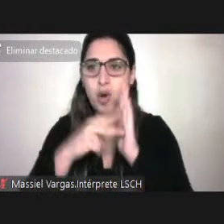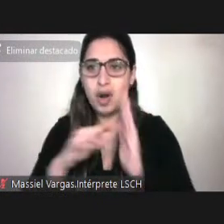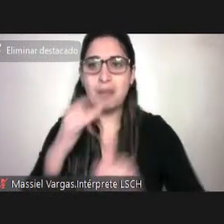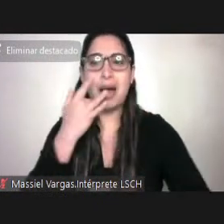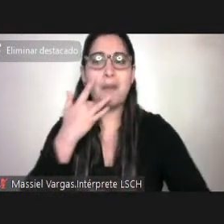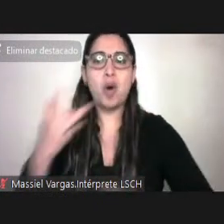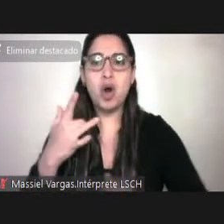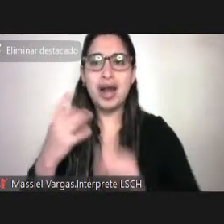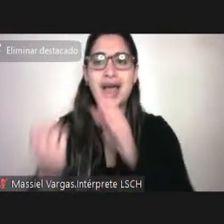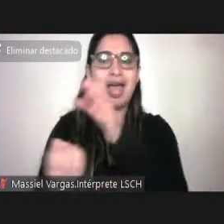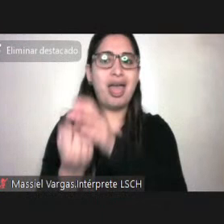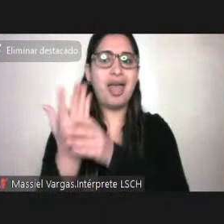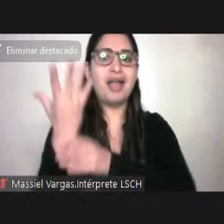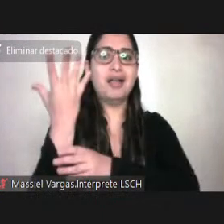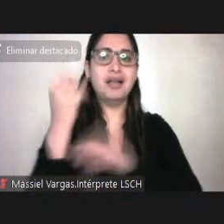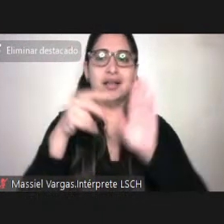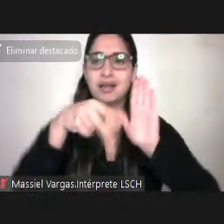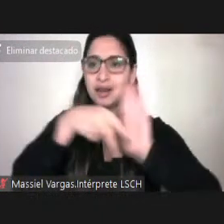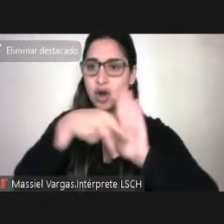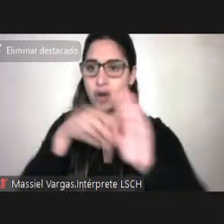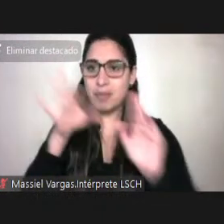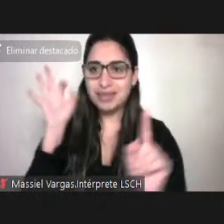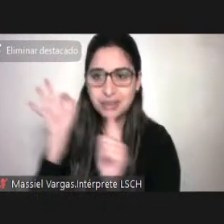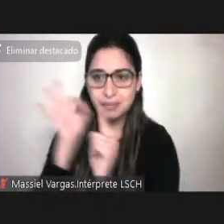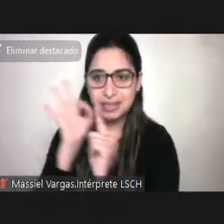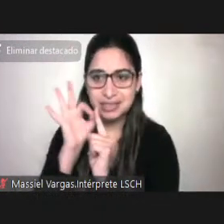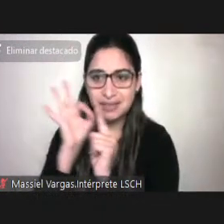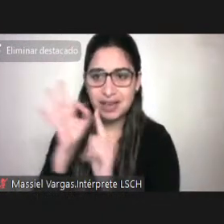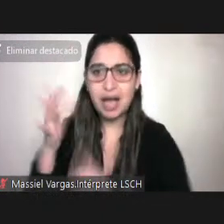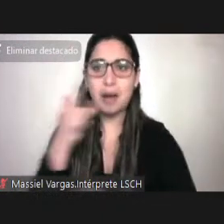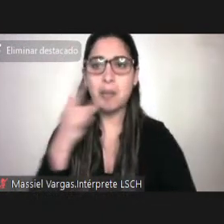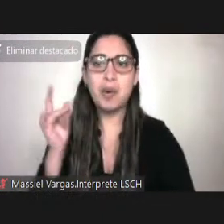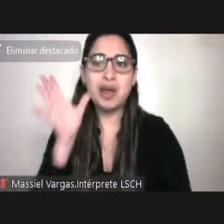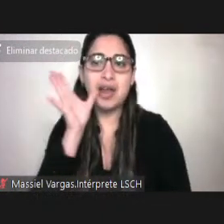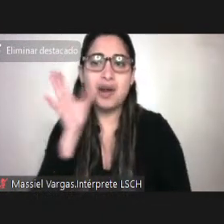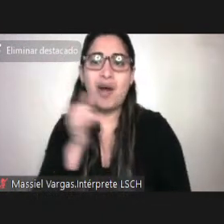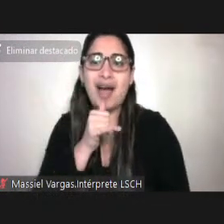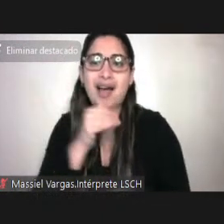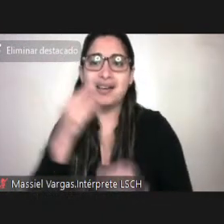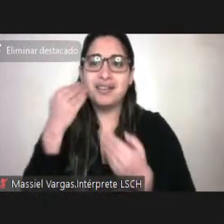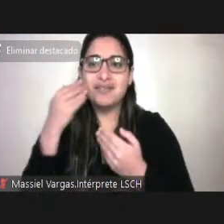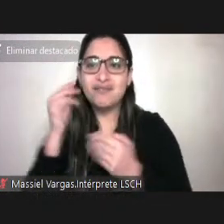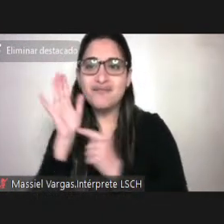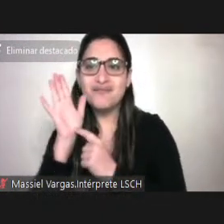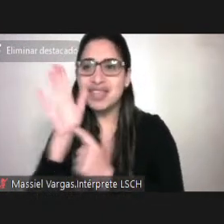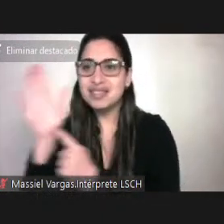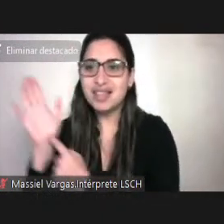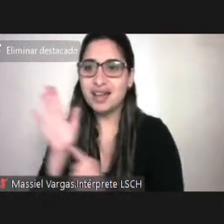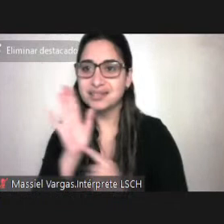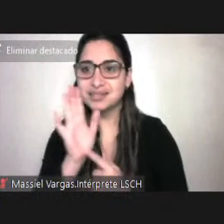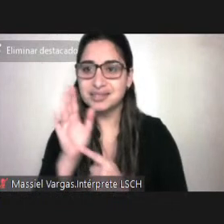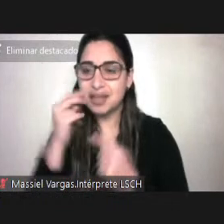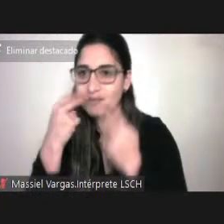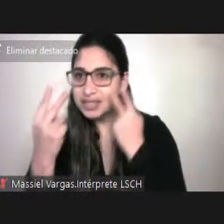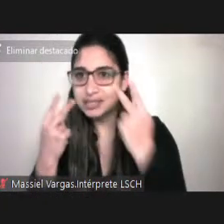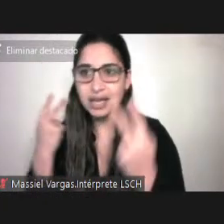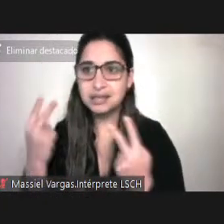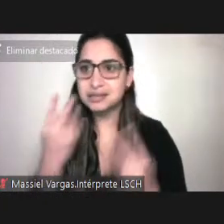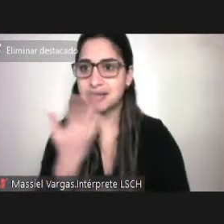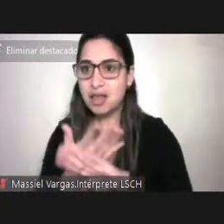estas normas específicas es porque no han sido visibilizados antes. Y estas normas precisamente